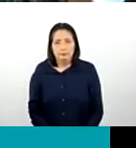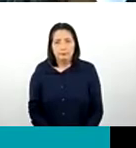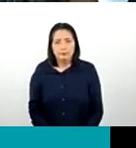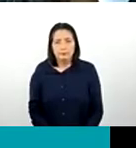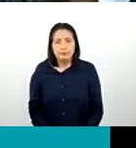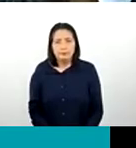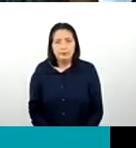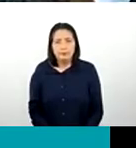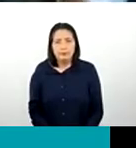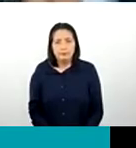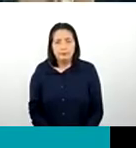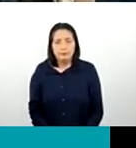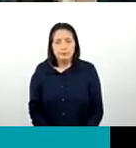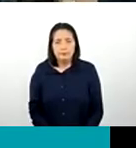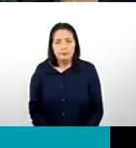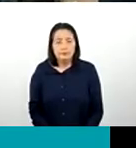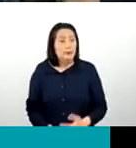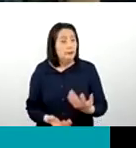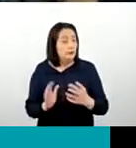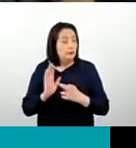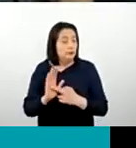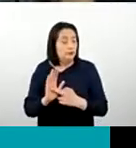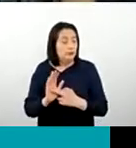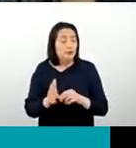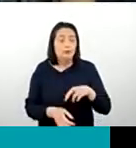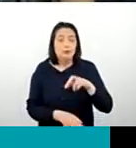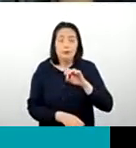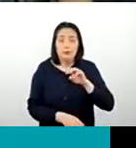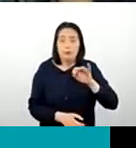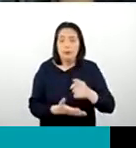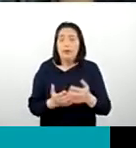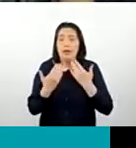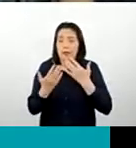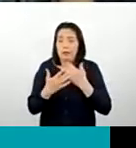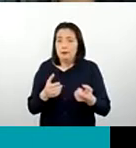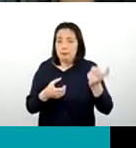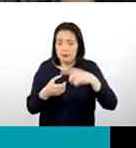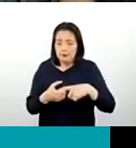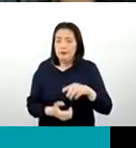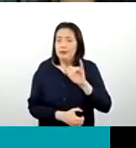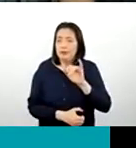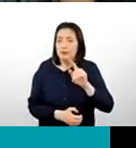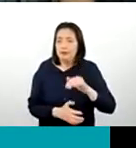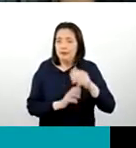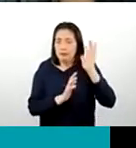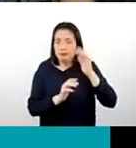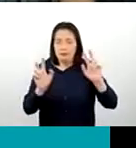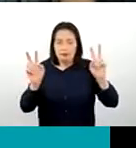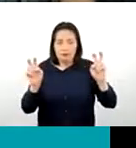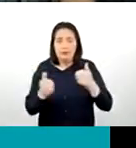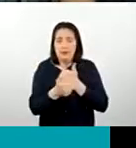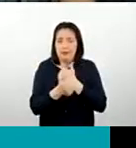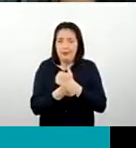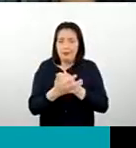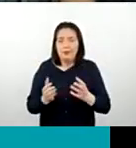A nombre de PromPerú agradecemos la participación de la licenciada Janet Huamán en el webinar Ayacucho Morada